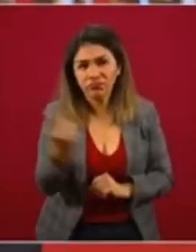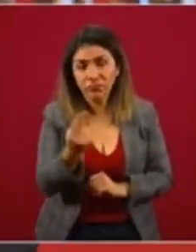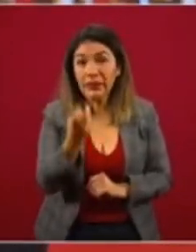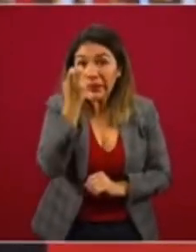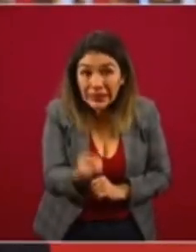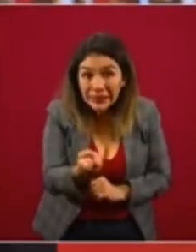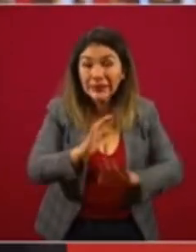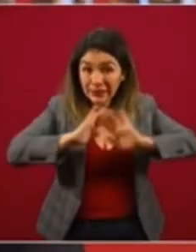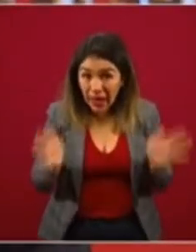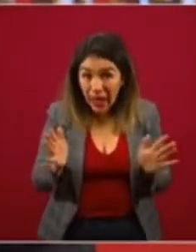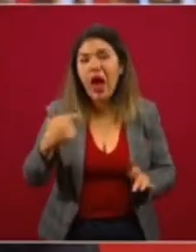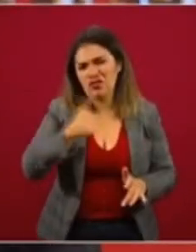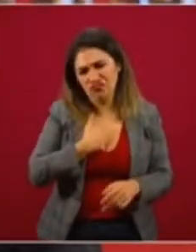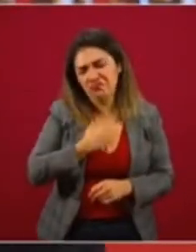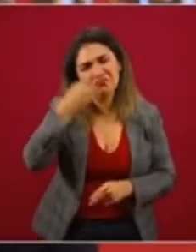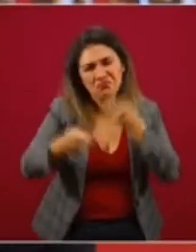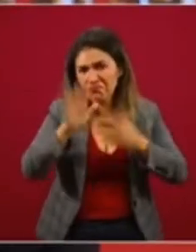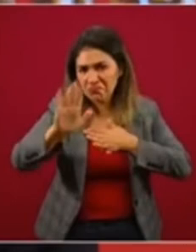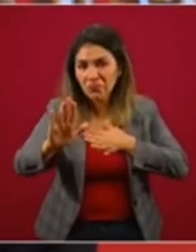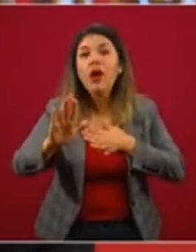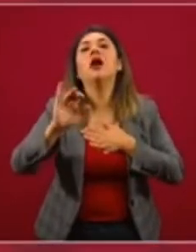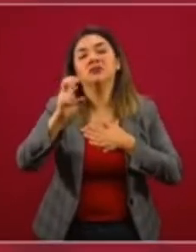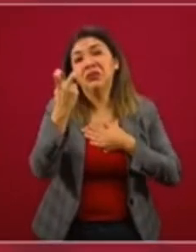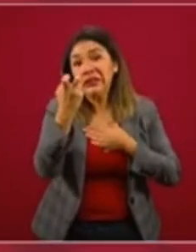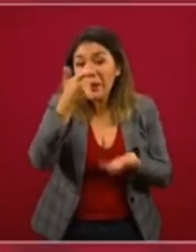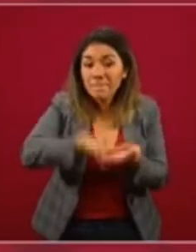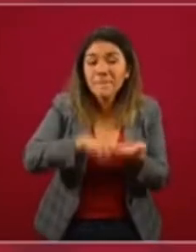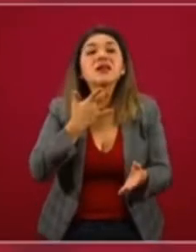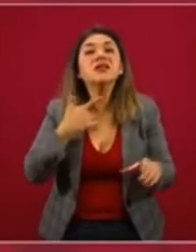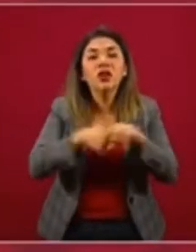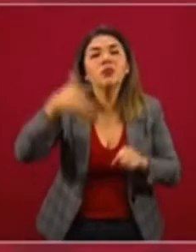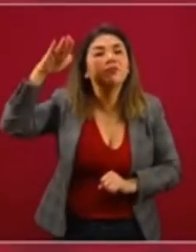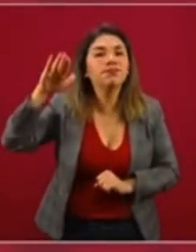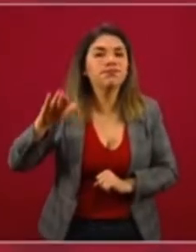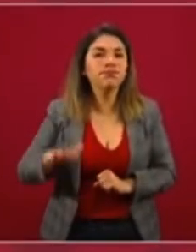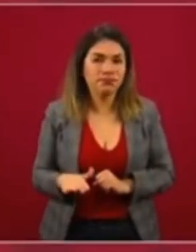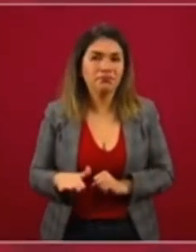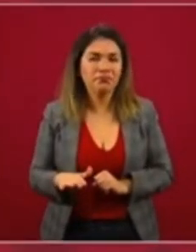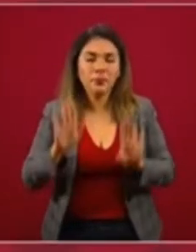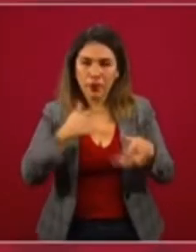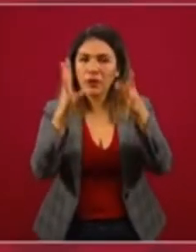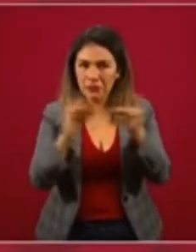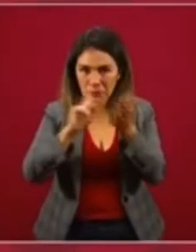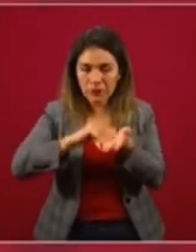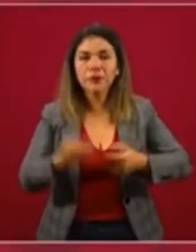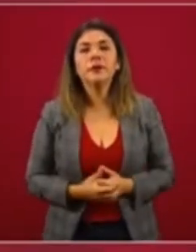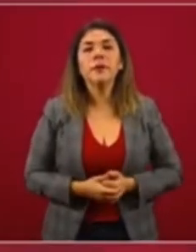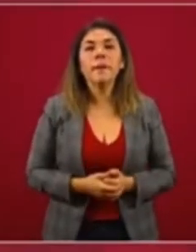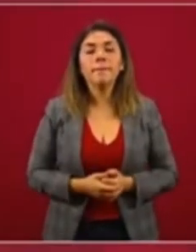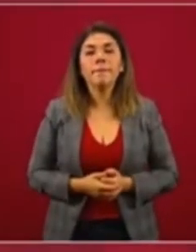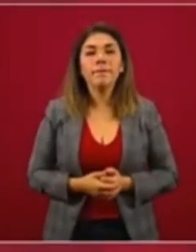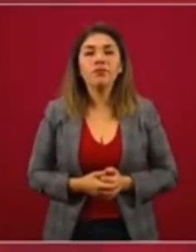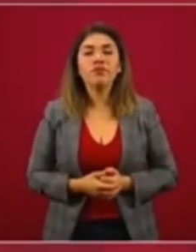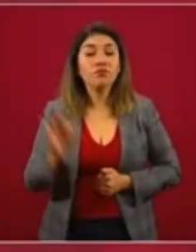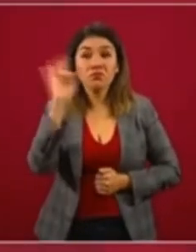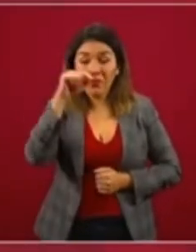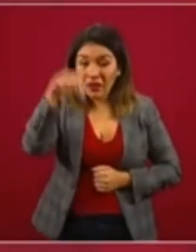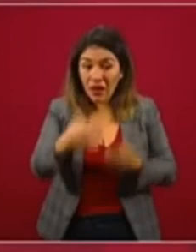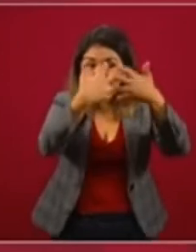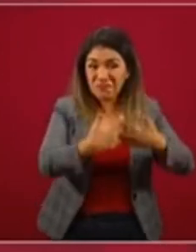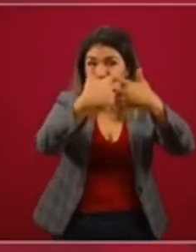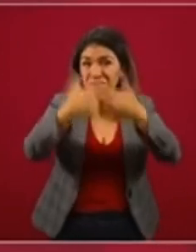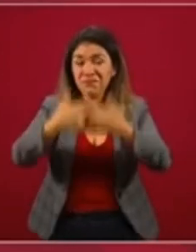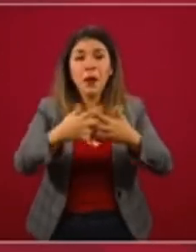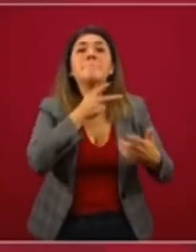Y entonces sí, que es mi compromiso, vamos a bajar el precio. Lo explico. Mientras no procesemos